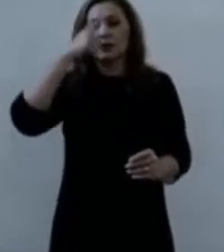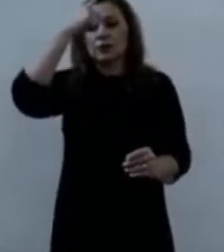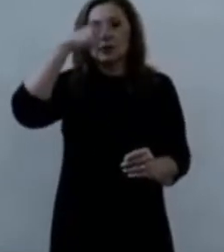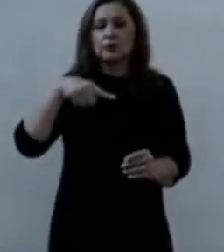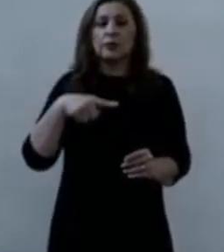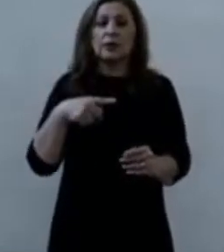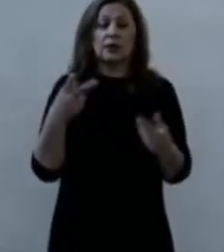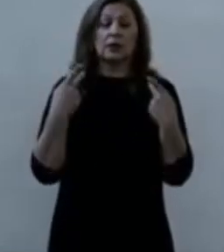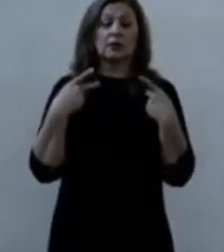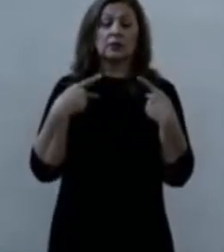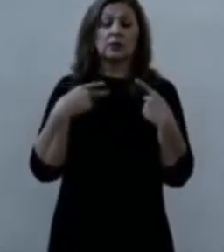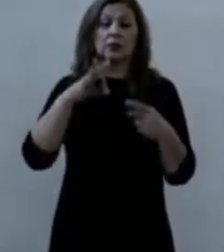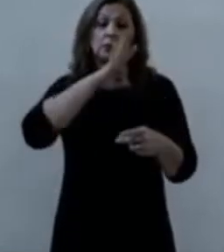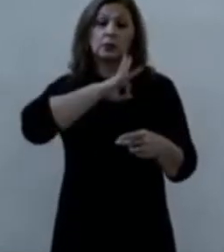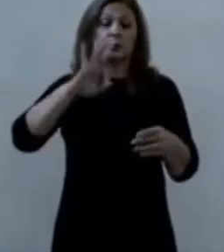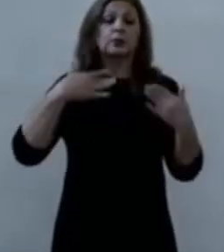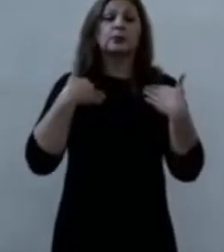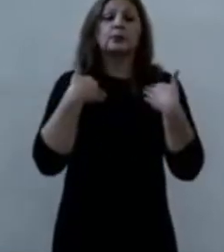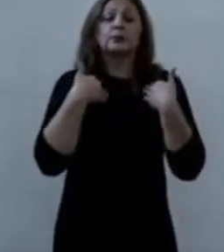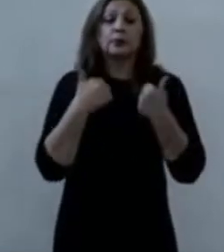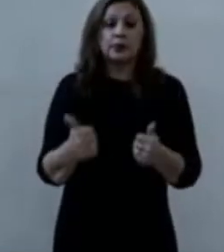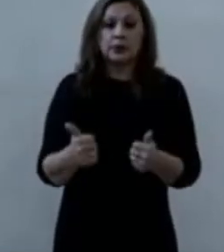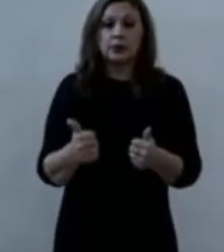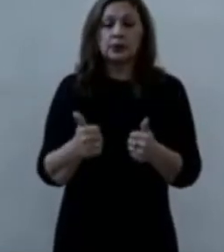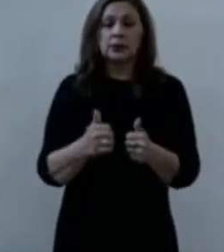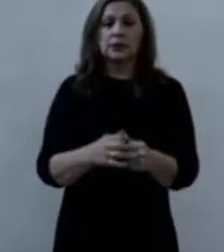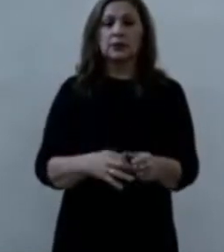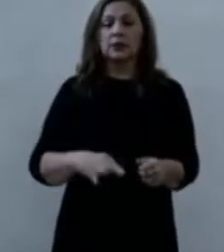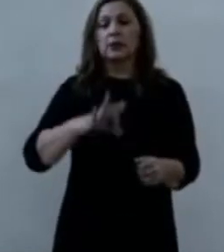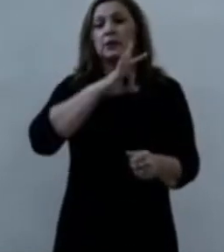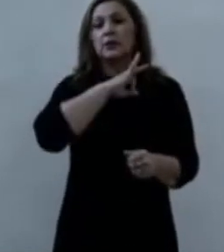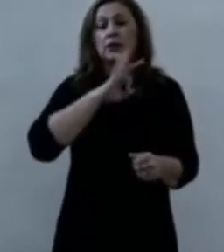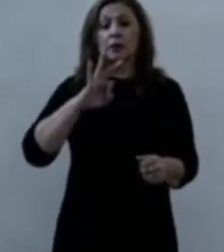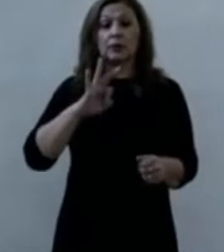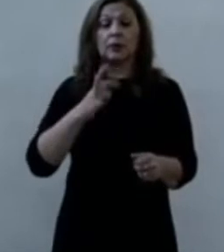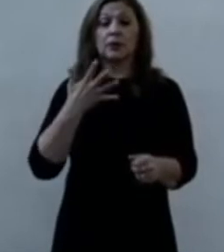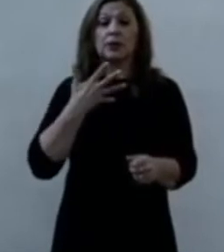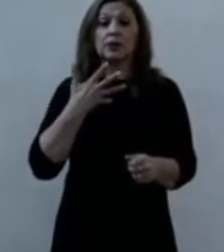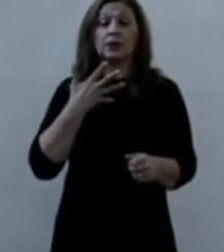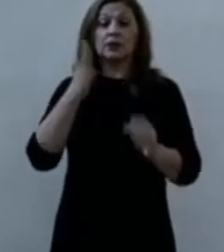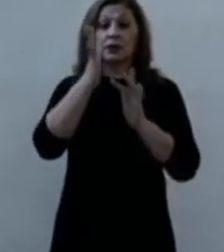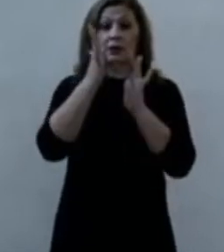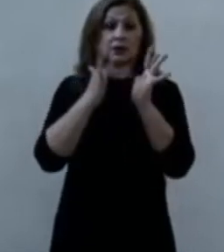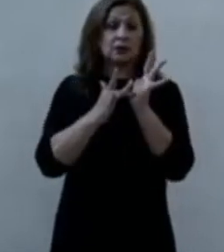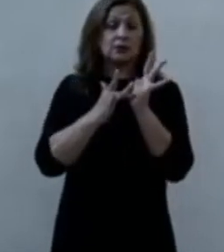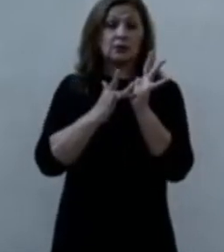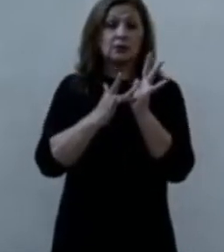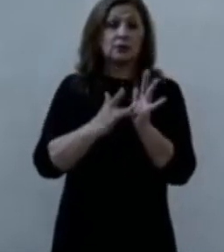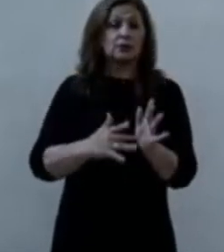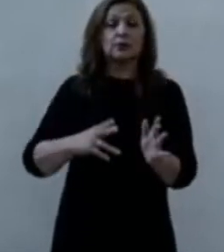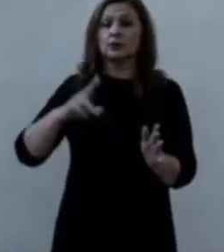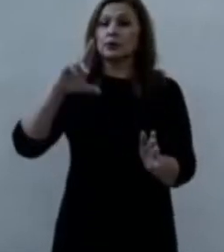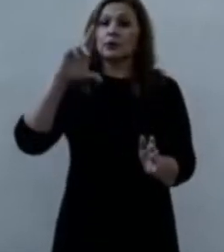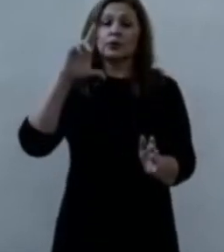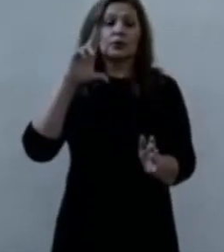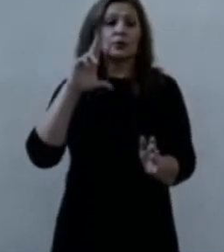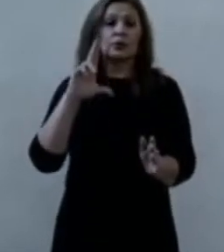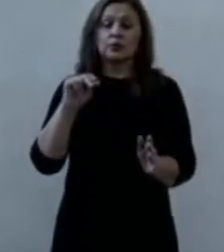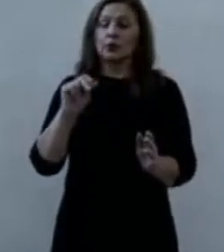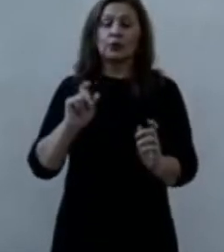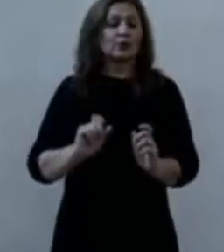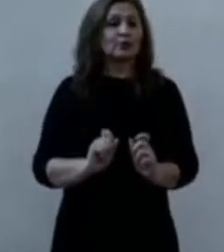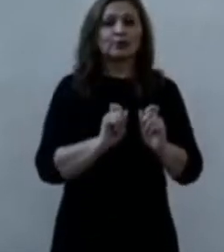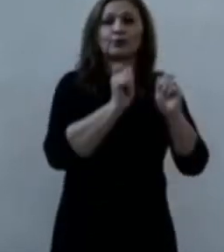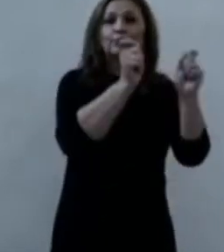entendiera que el poder que Él tiene no se lo presta la sociedad,